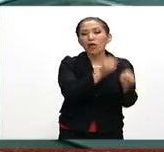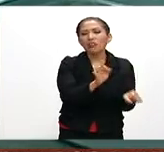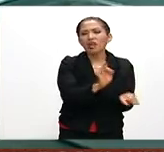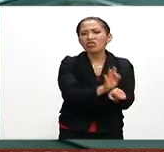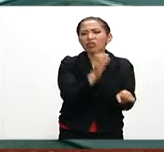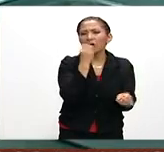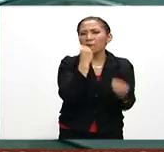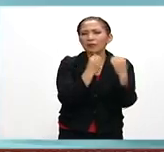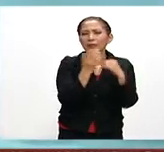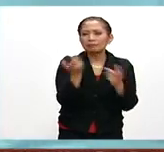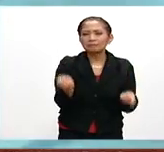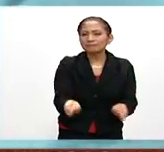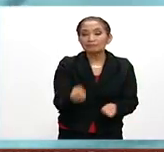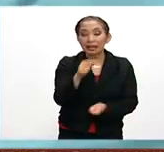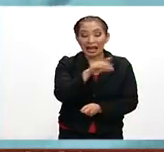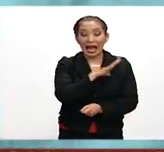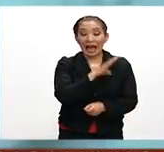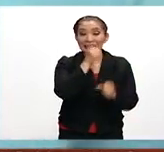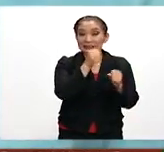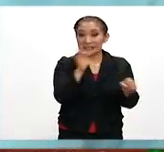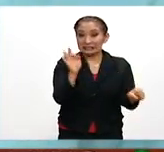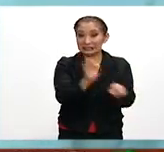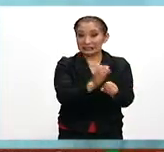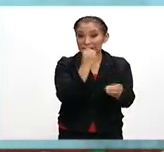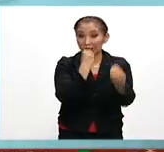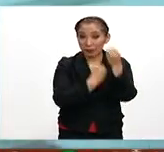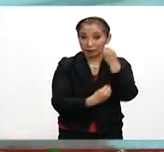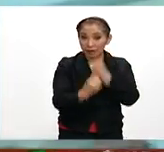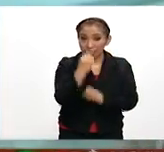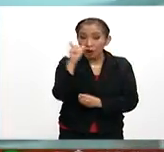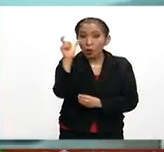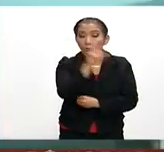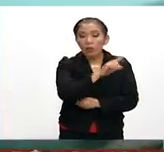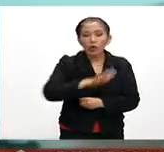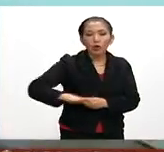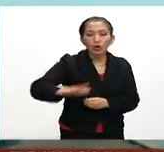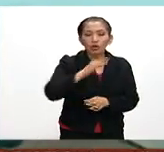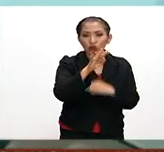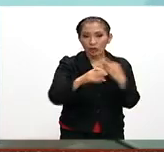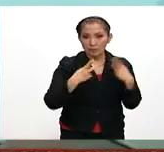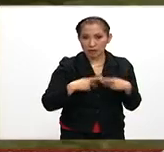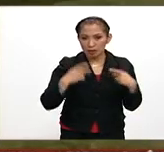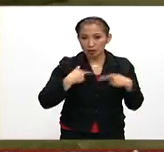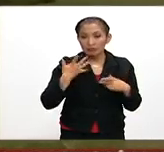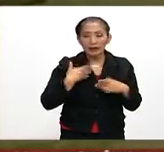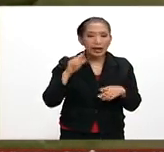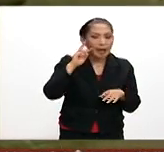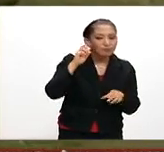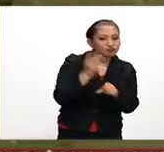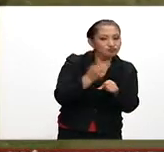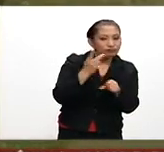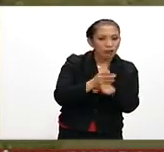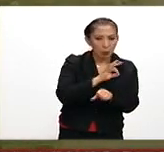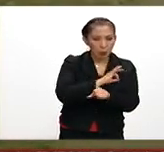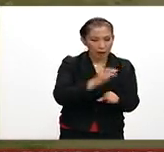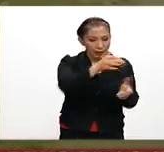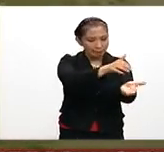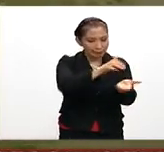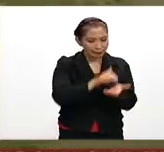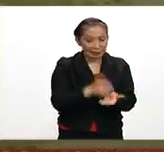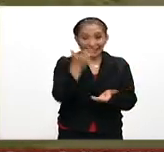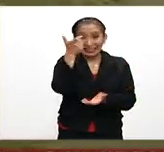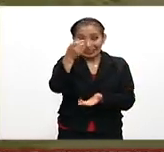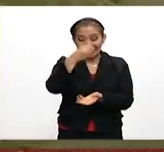alimentaria. Existe seguridad alimentaria cuando todas las personas tienen en todo momento acceso físico y